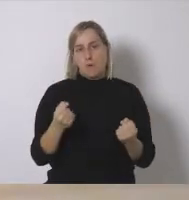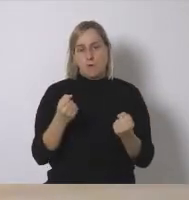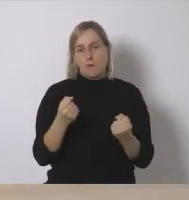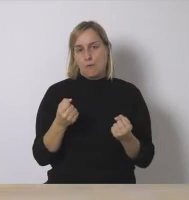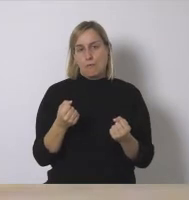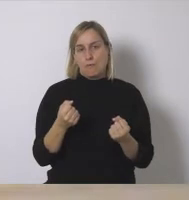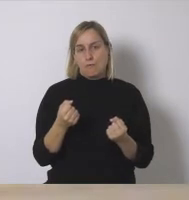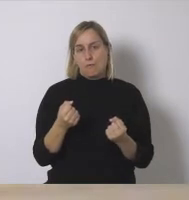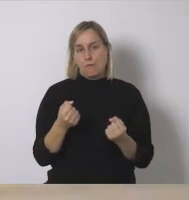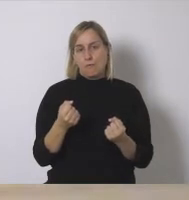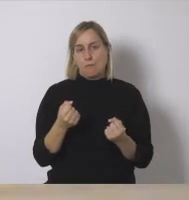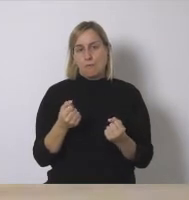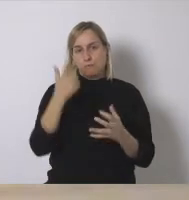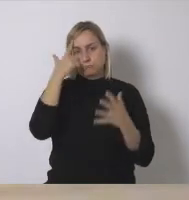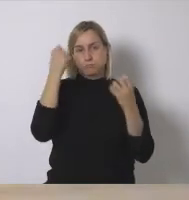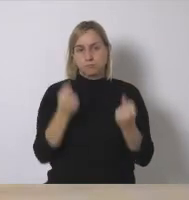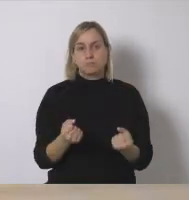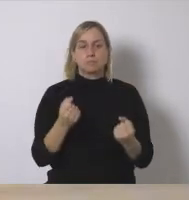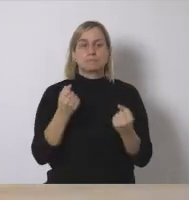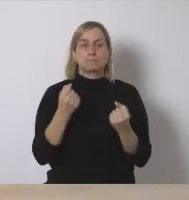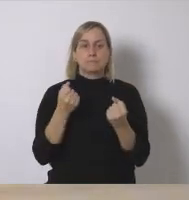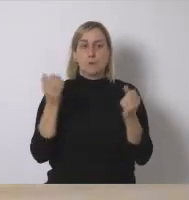aportaciones a modo de reflexiones